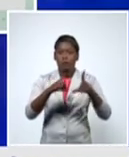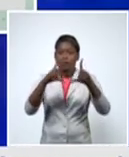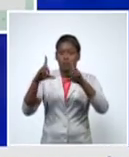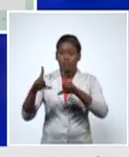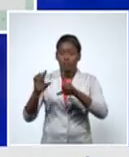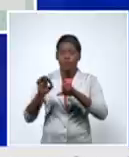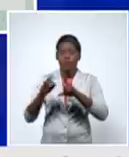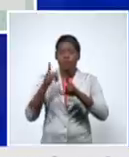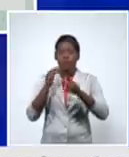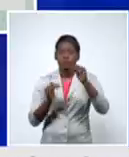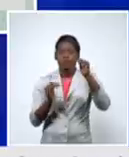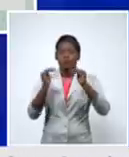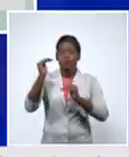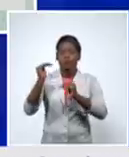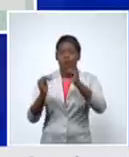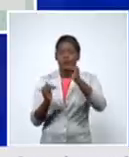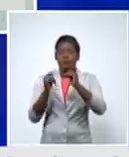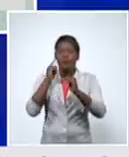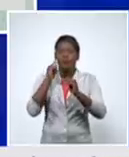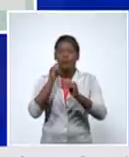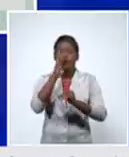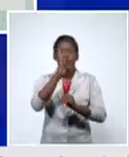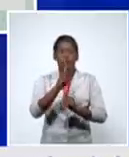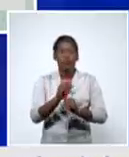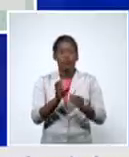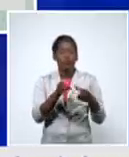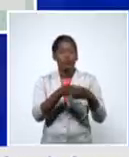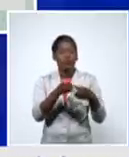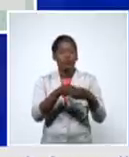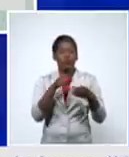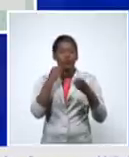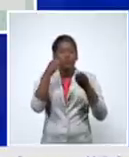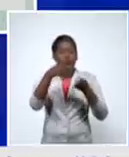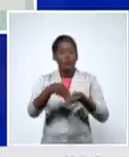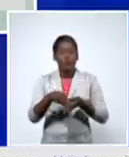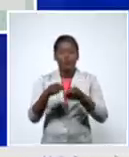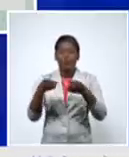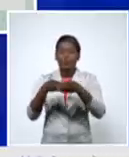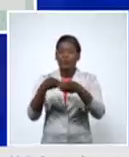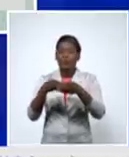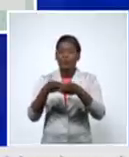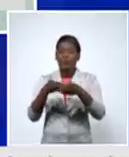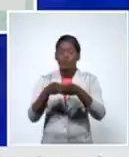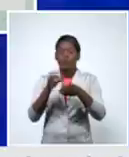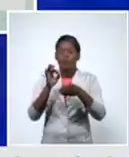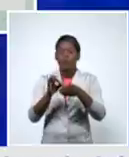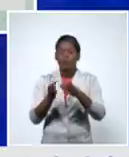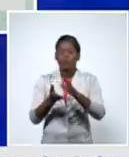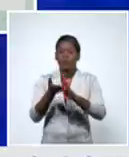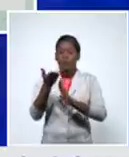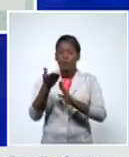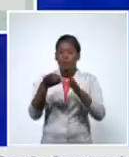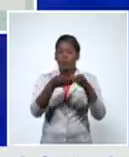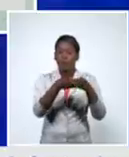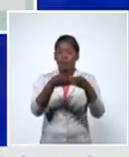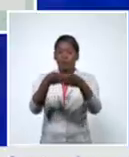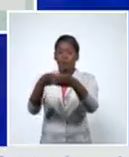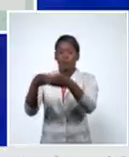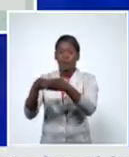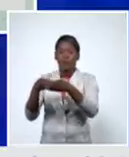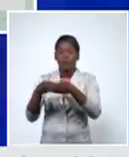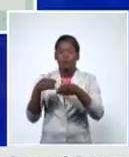los casos los fallecidos la letalidad ese muchas gracias siempre recordamos que en el año